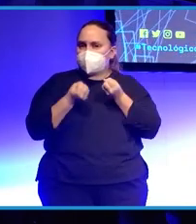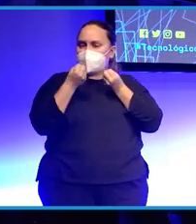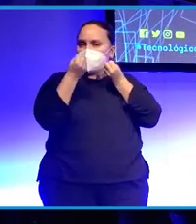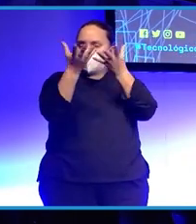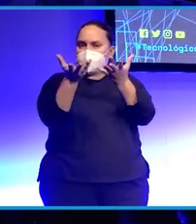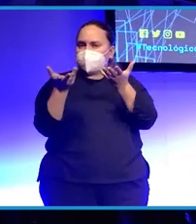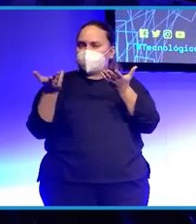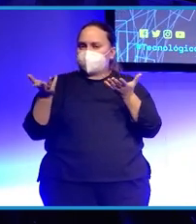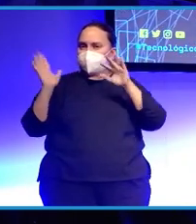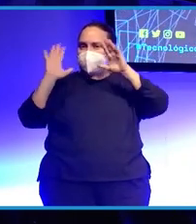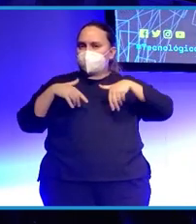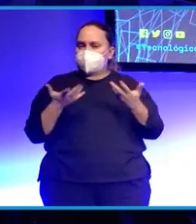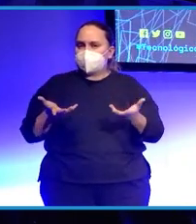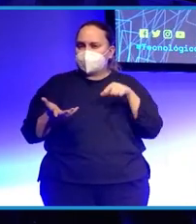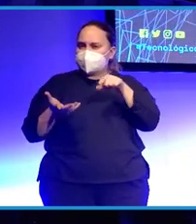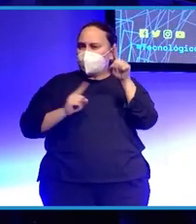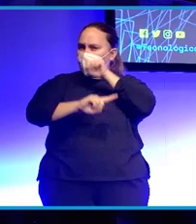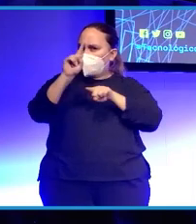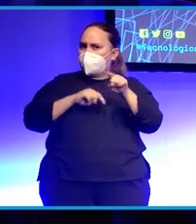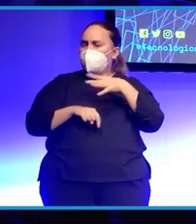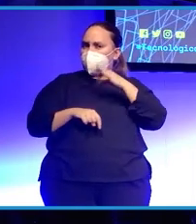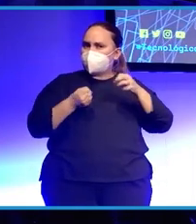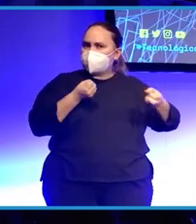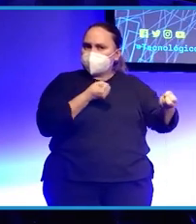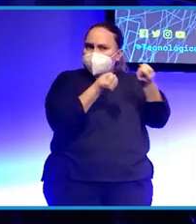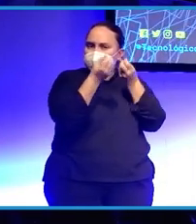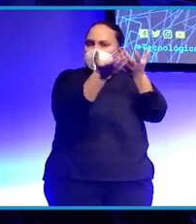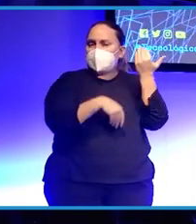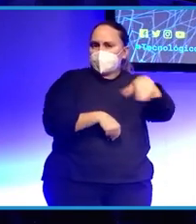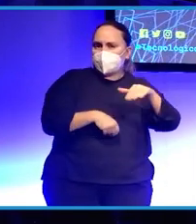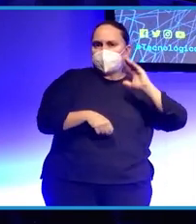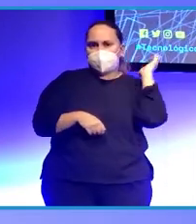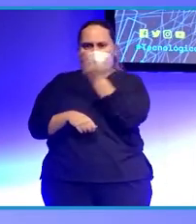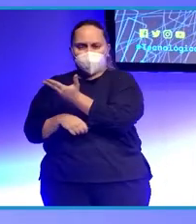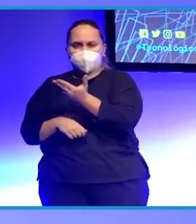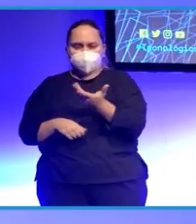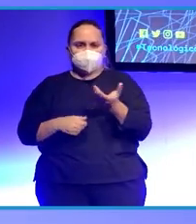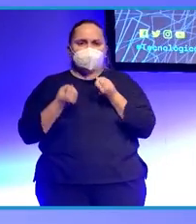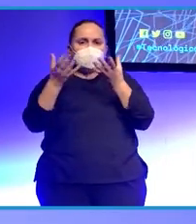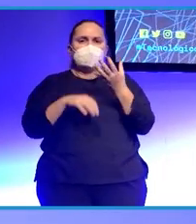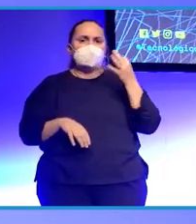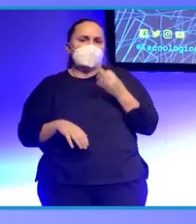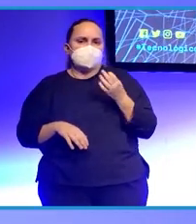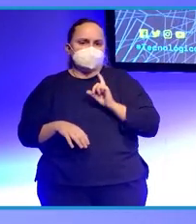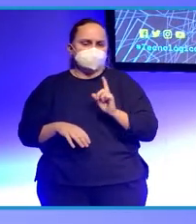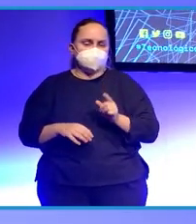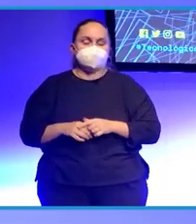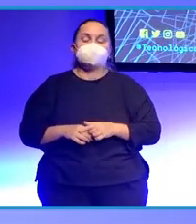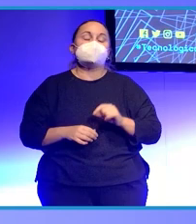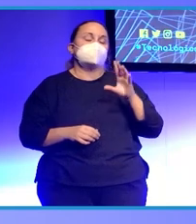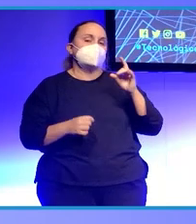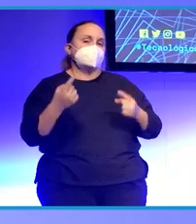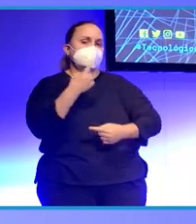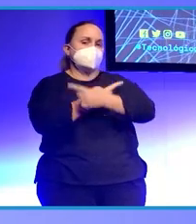Entonces, ese es el miedo mío, ¿no? Sí, mira, es un tema muy complejo. Yo creo que la profesión ha estado denostada